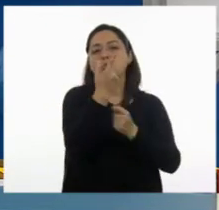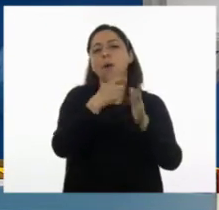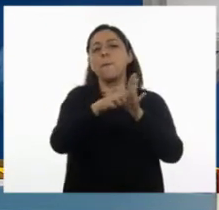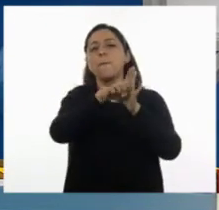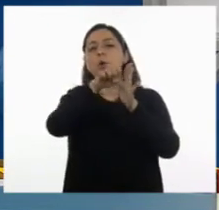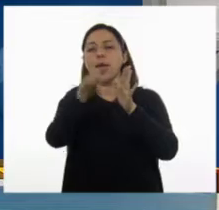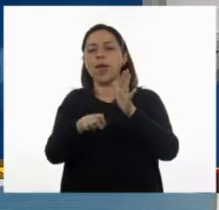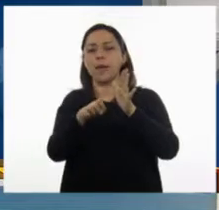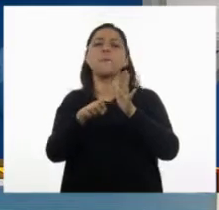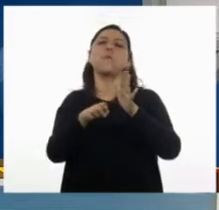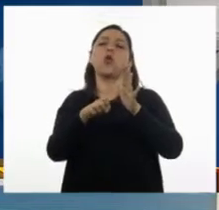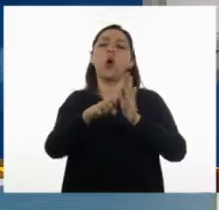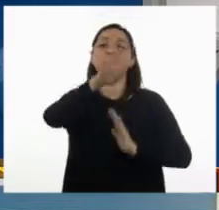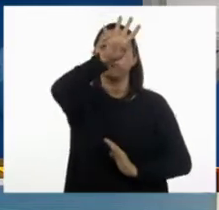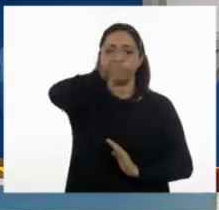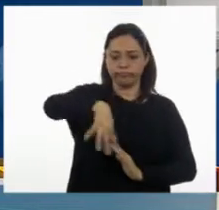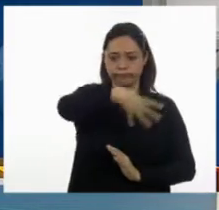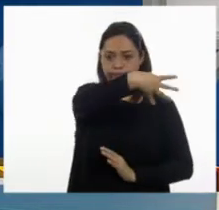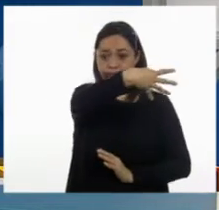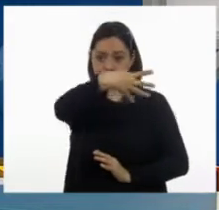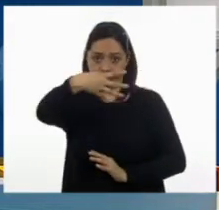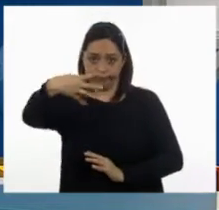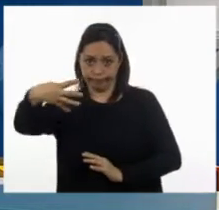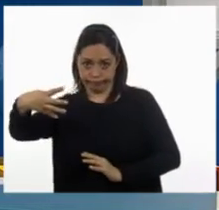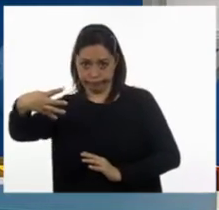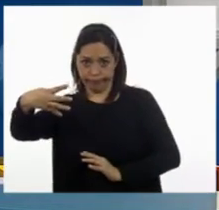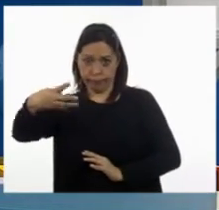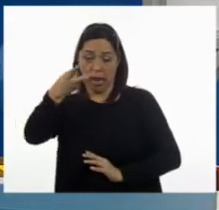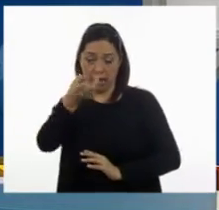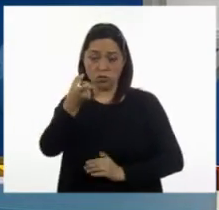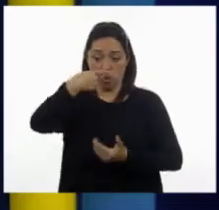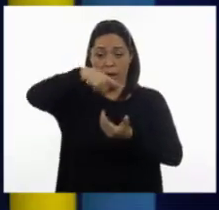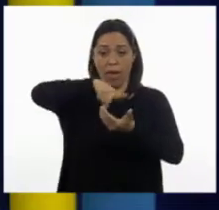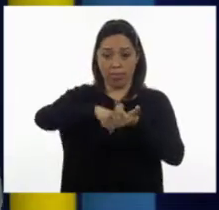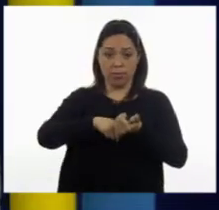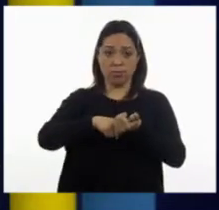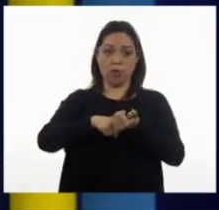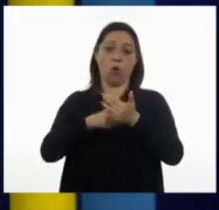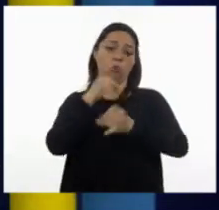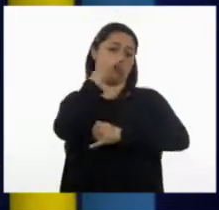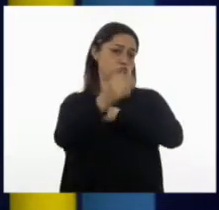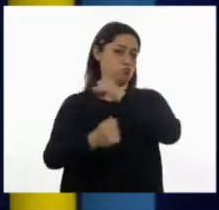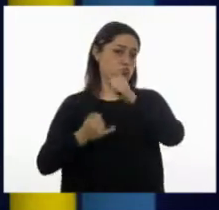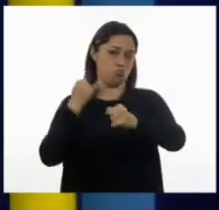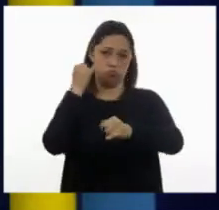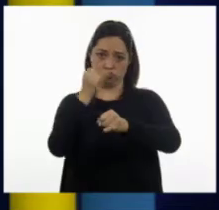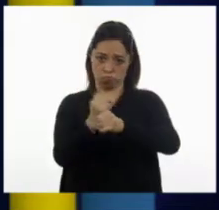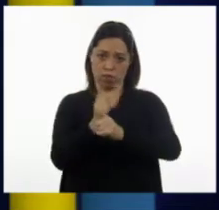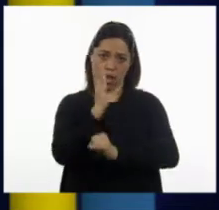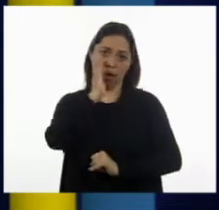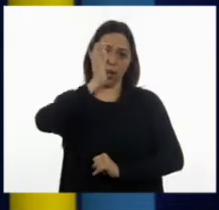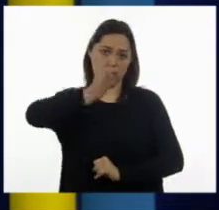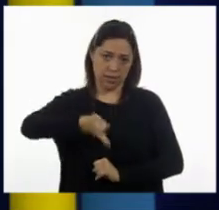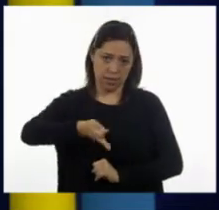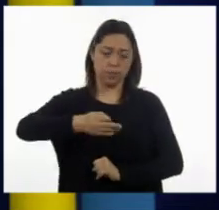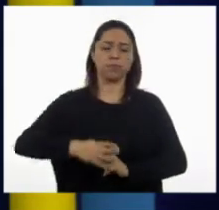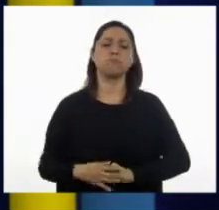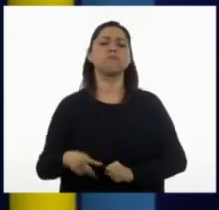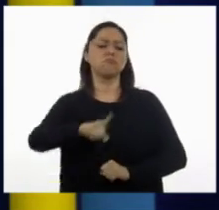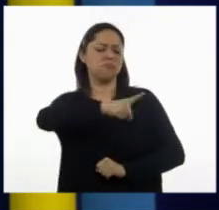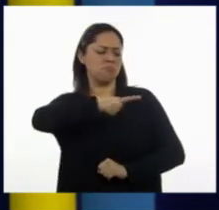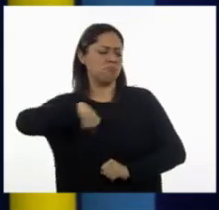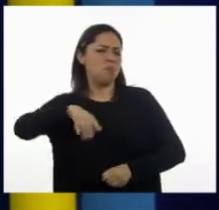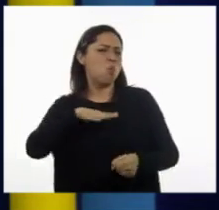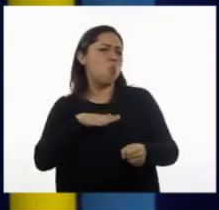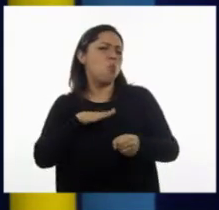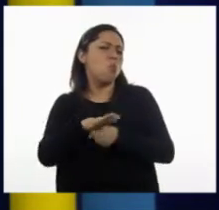coordenadas geográficas, que esas sí son aceptadas internacionalmente. ¿Y cuál es la convención que vamos a adoptar nosotras